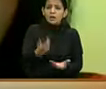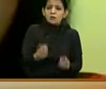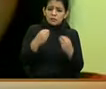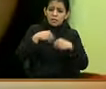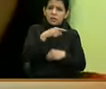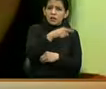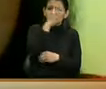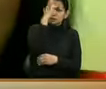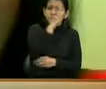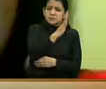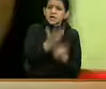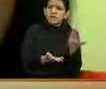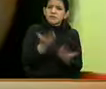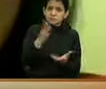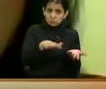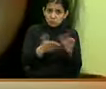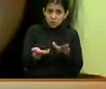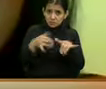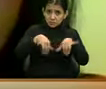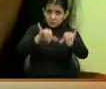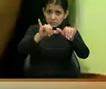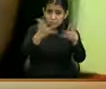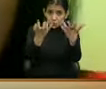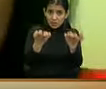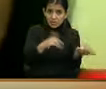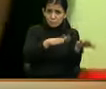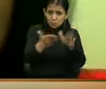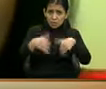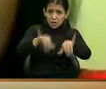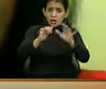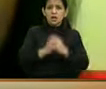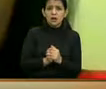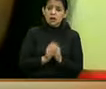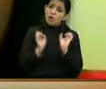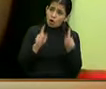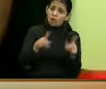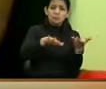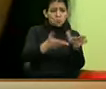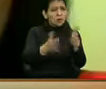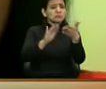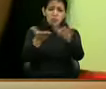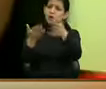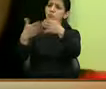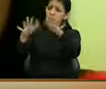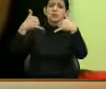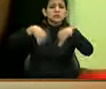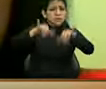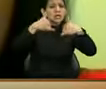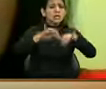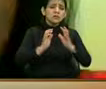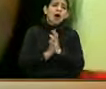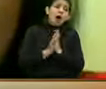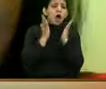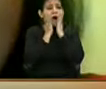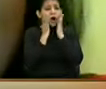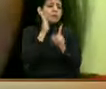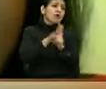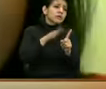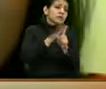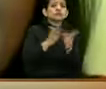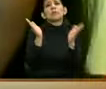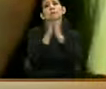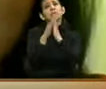en ese hospital. ¿Cuántos más tienen que morir? ¿Cuántas personas más con enfermedad catastrófica tienen que venir a la asamblea